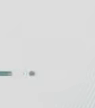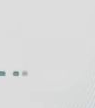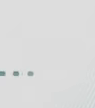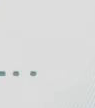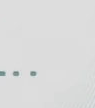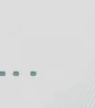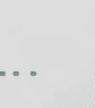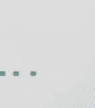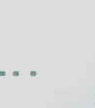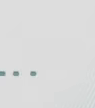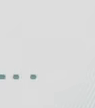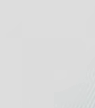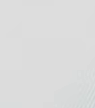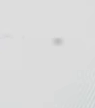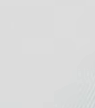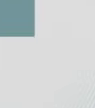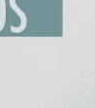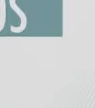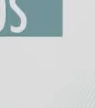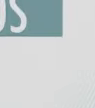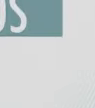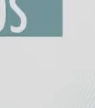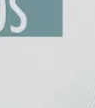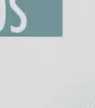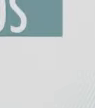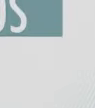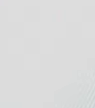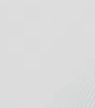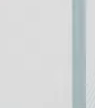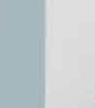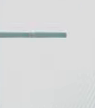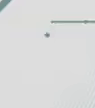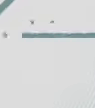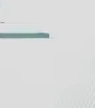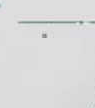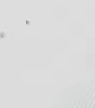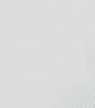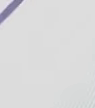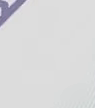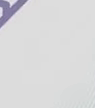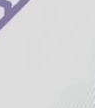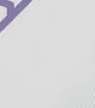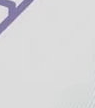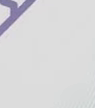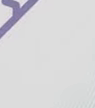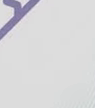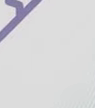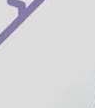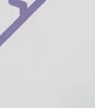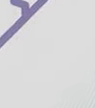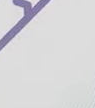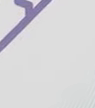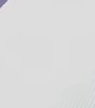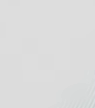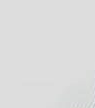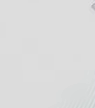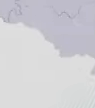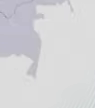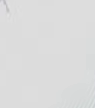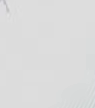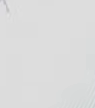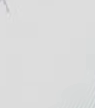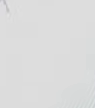en el marco del conflicto armado, acércate a nosotros. Tu aporte contribuirá a aliviar el dolor de sus familiares.